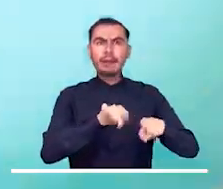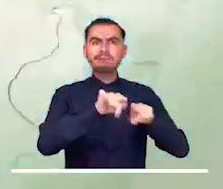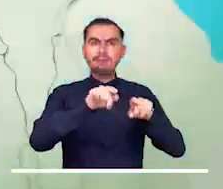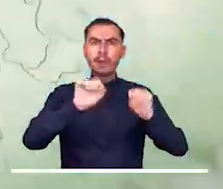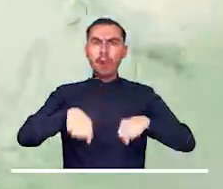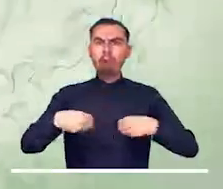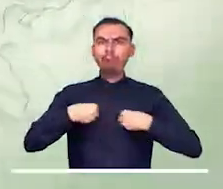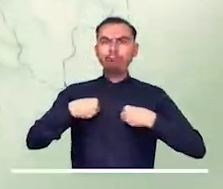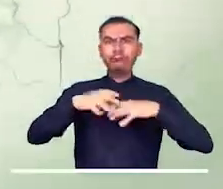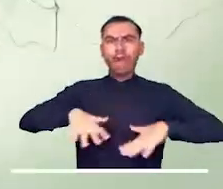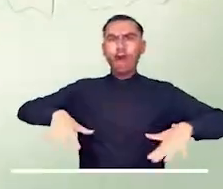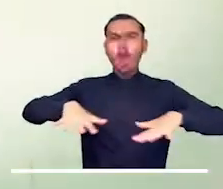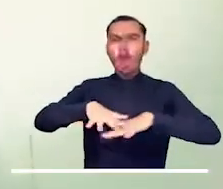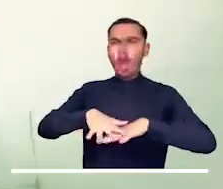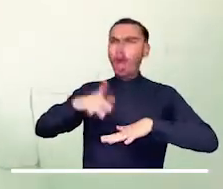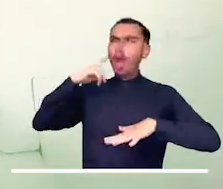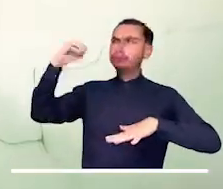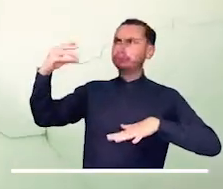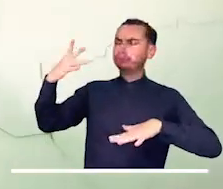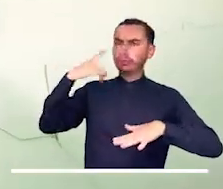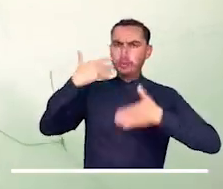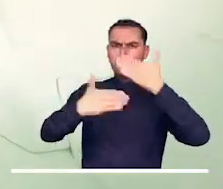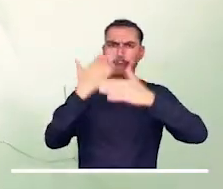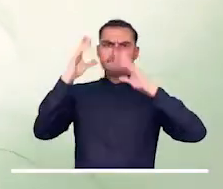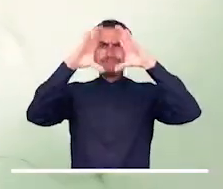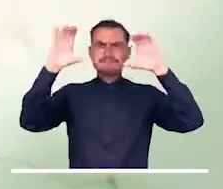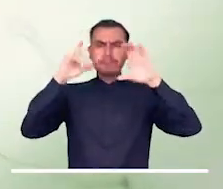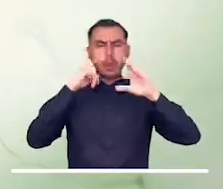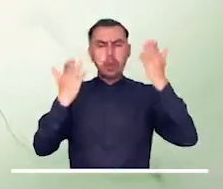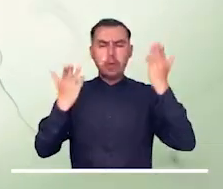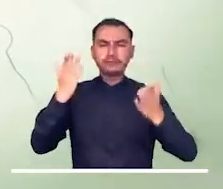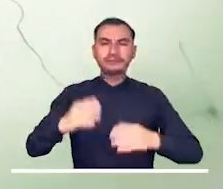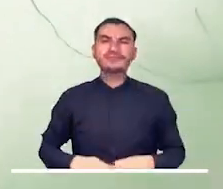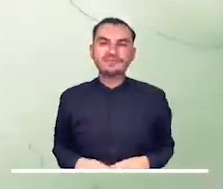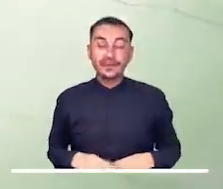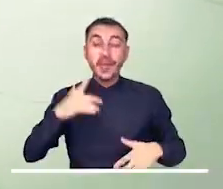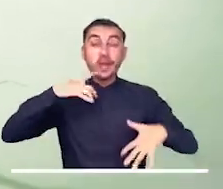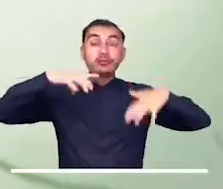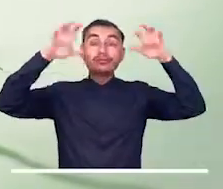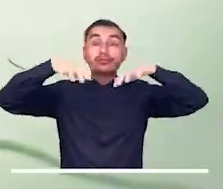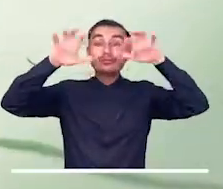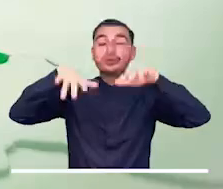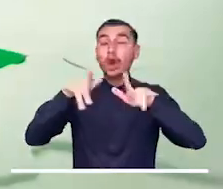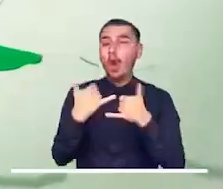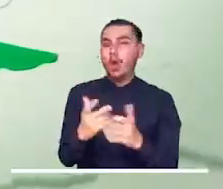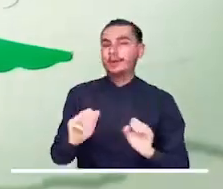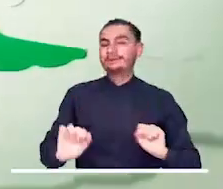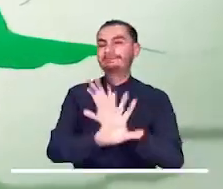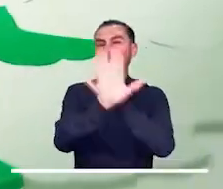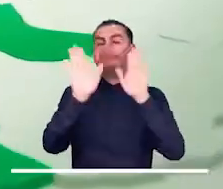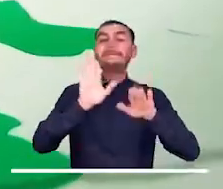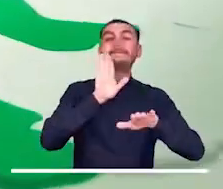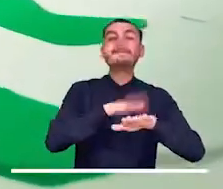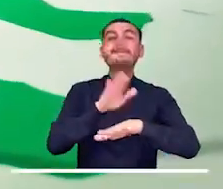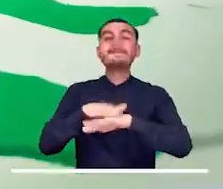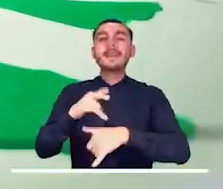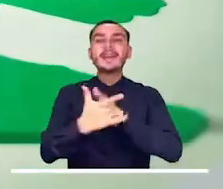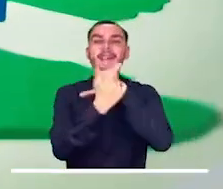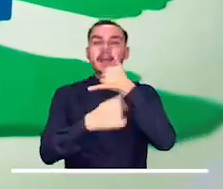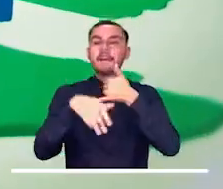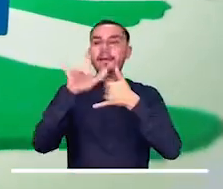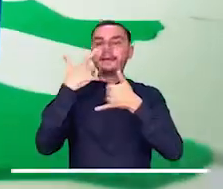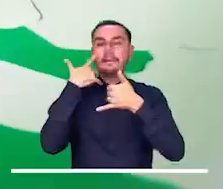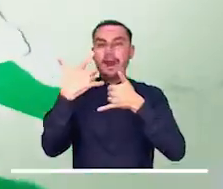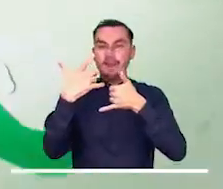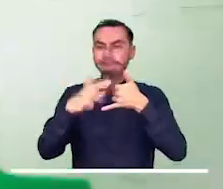no se esperan aguaceros sobre las islas. Los departamentos de Chocó, Valle del Cauca, Cauca y Nariño amanecen